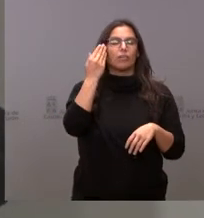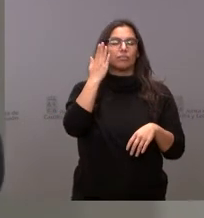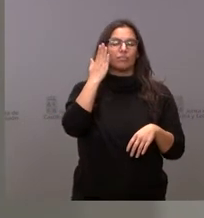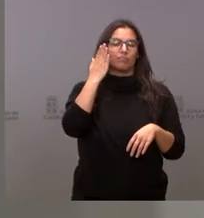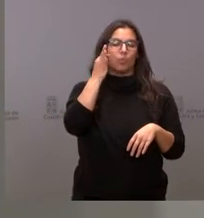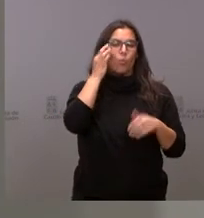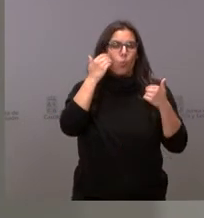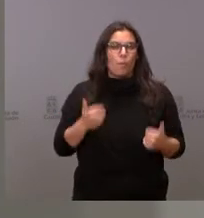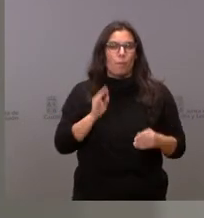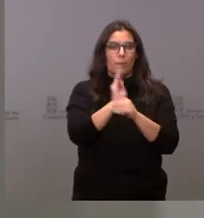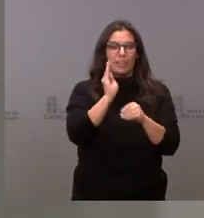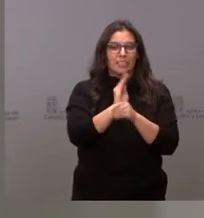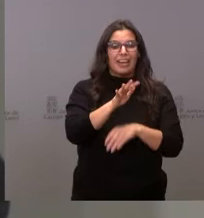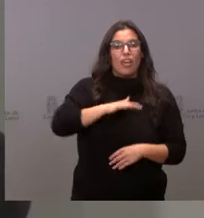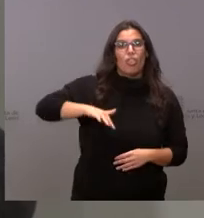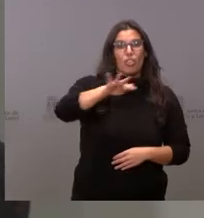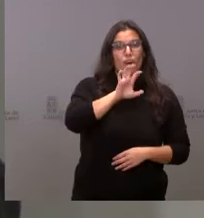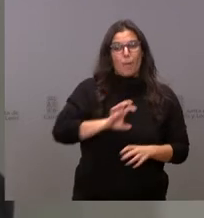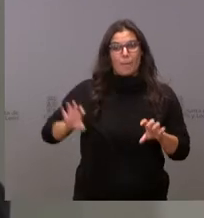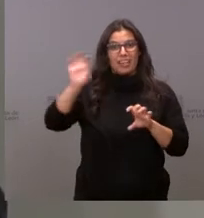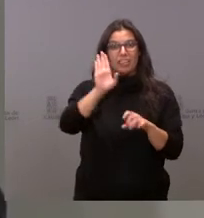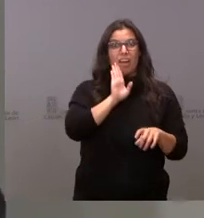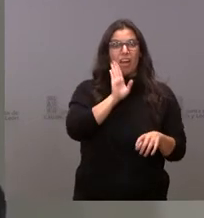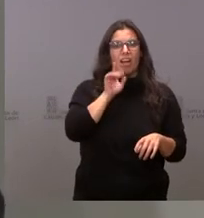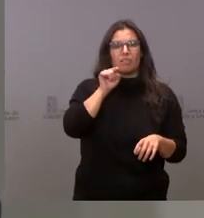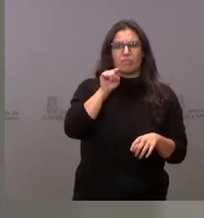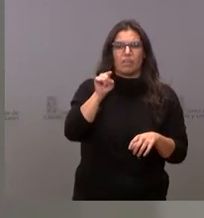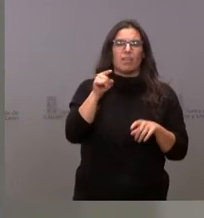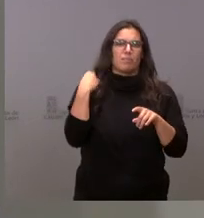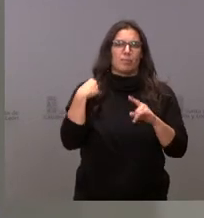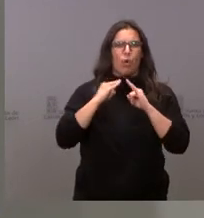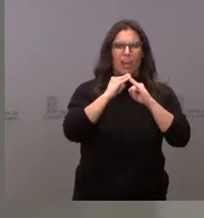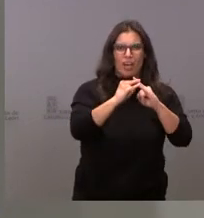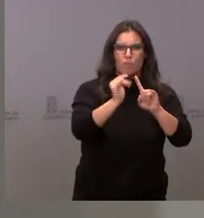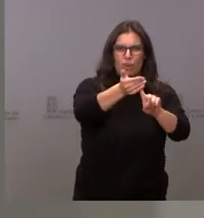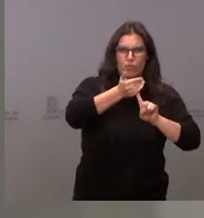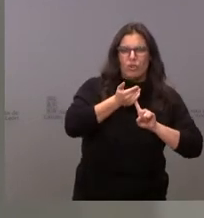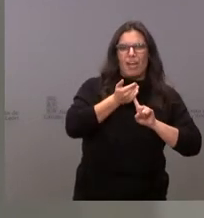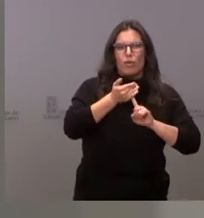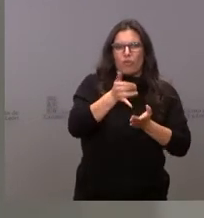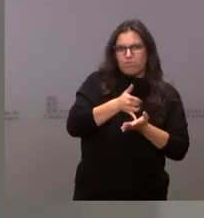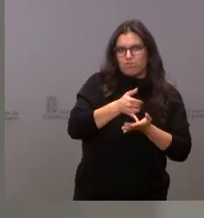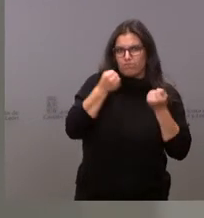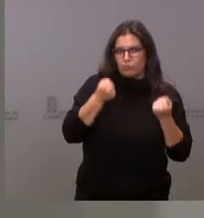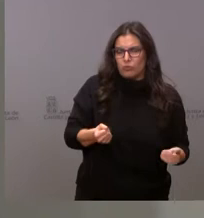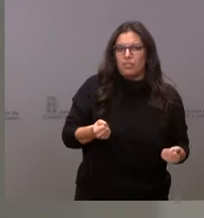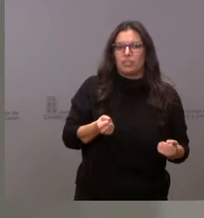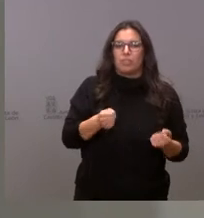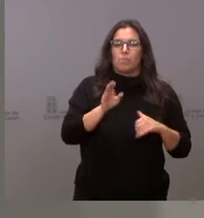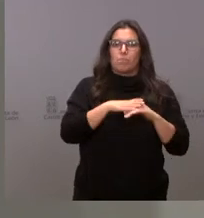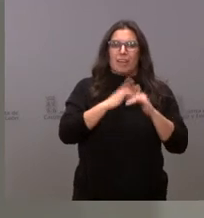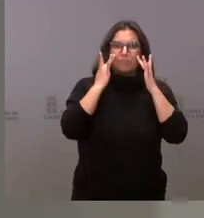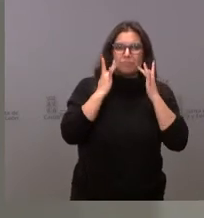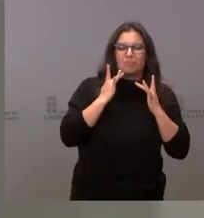de alta vulnerabilidad, en zonas, en campos de refugiados, tanto desde el punto de vista sanitario